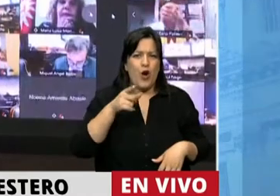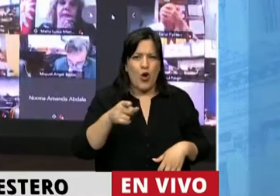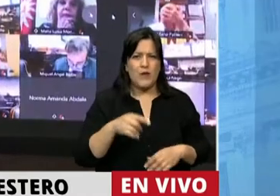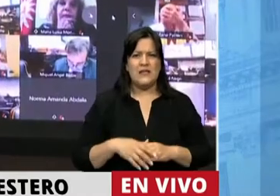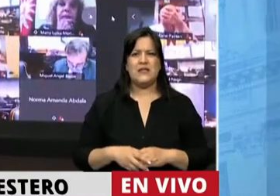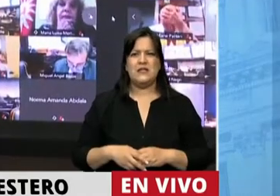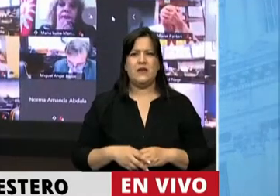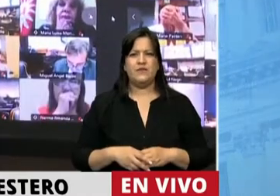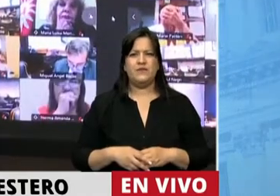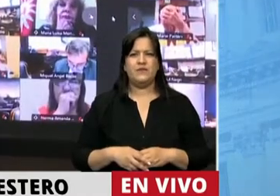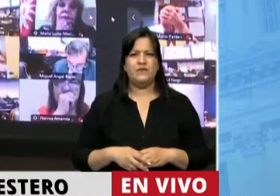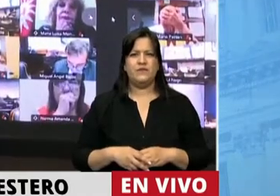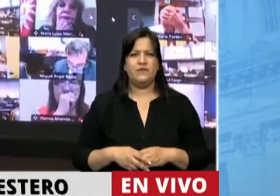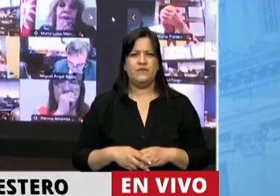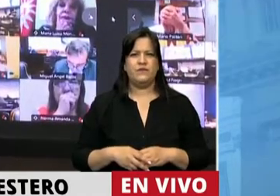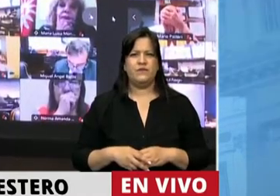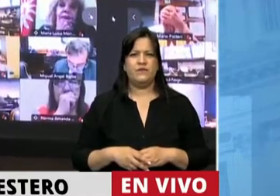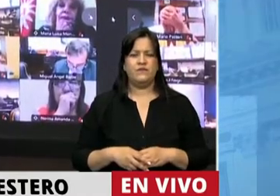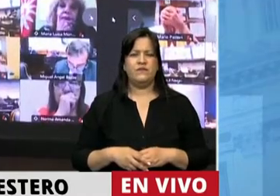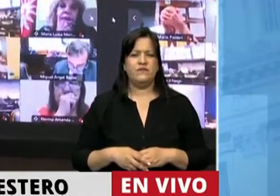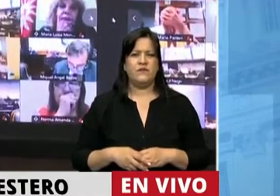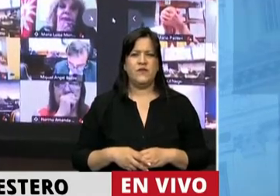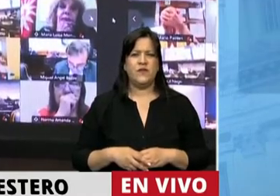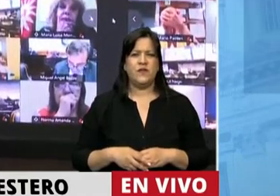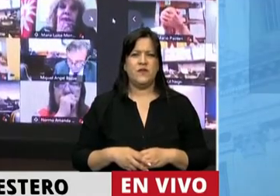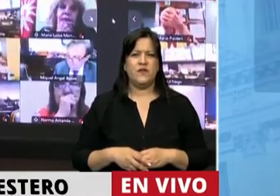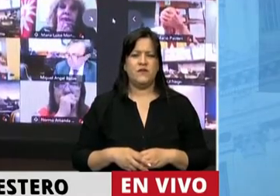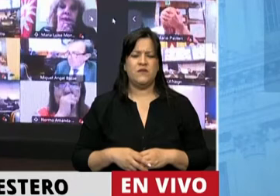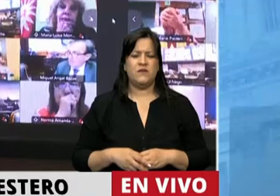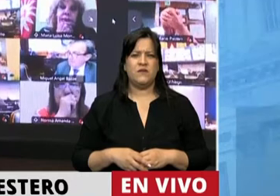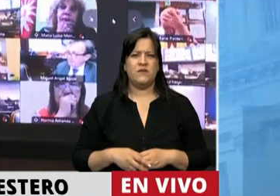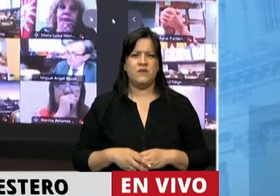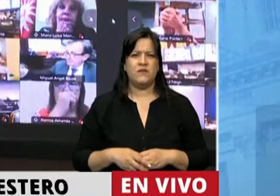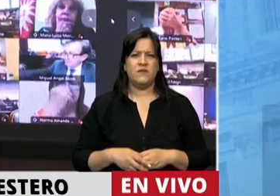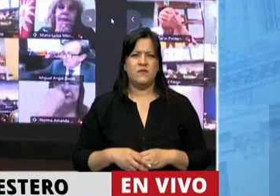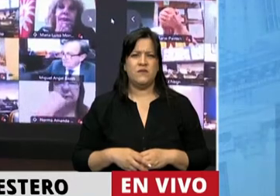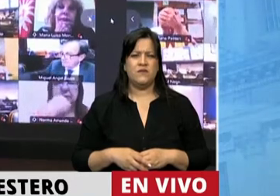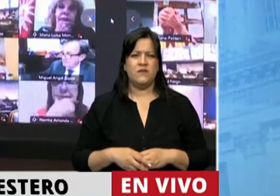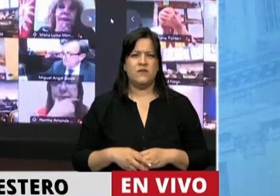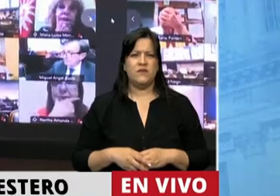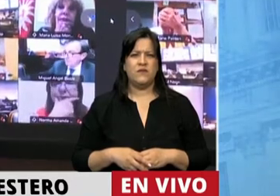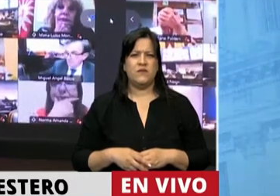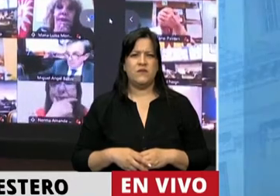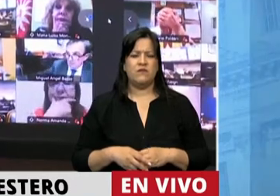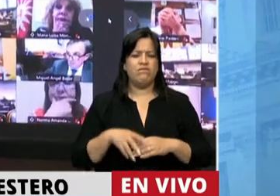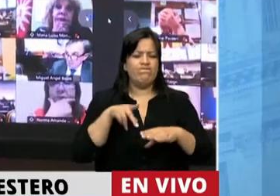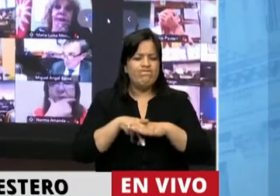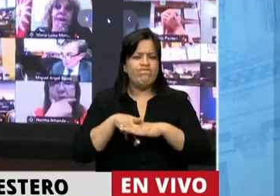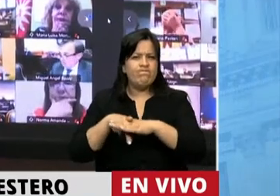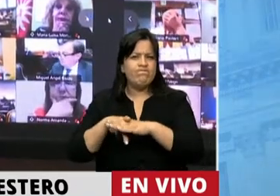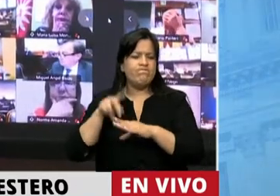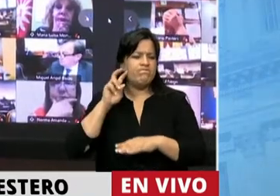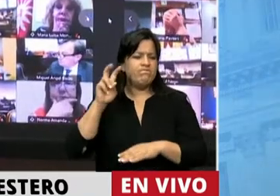dos niñas férreas que había en Santiago del Estero, una en el Valdirano y otra en el Mitre, una tenía trocha